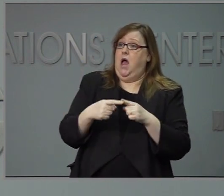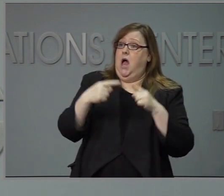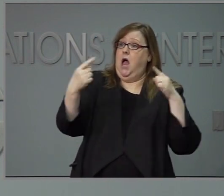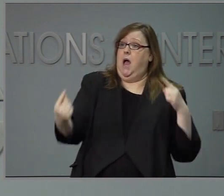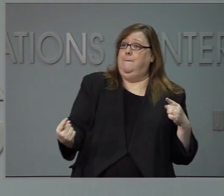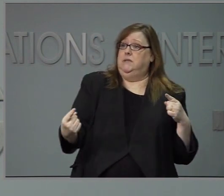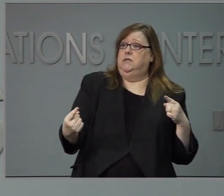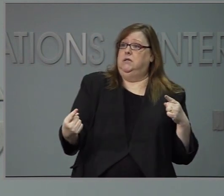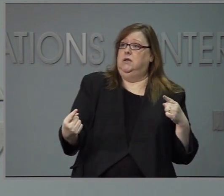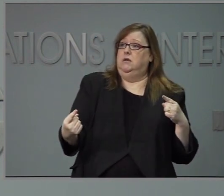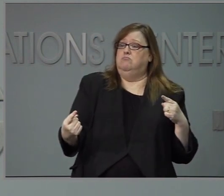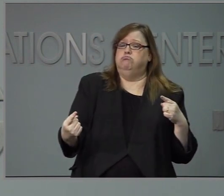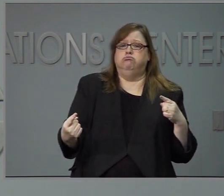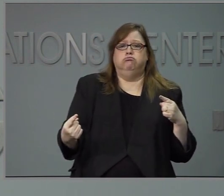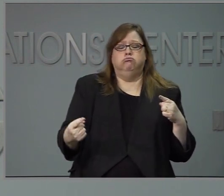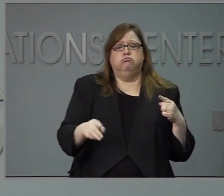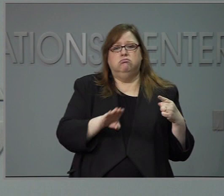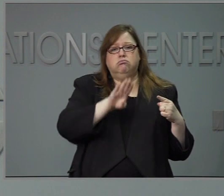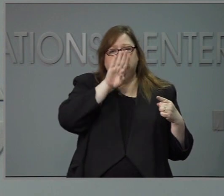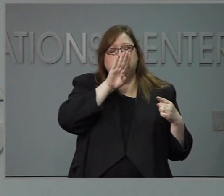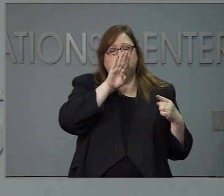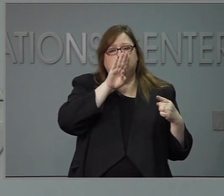la siguiente por favor.